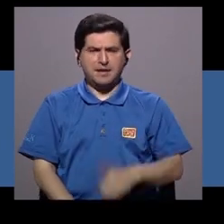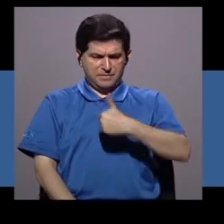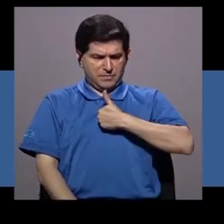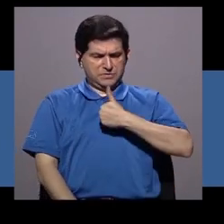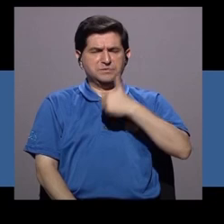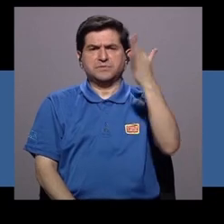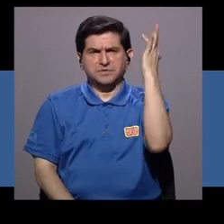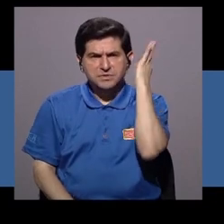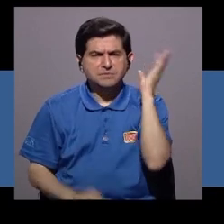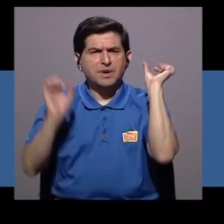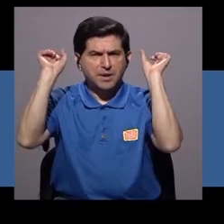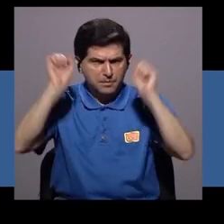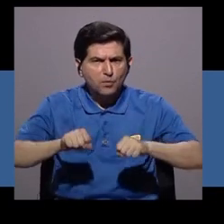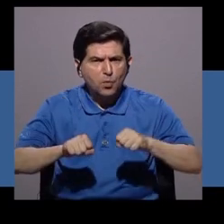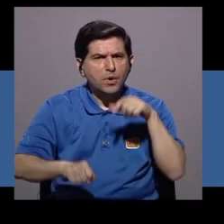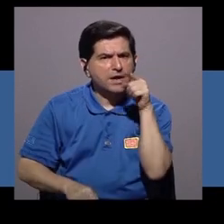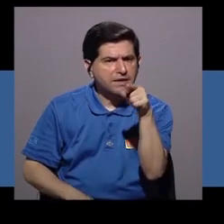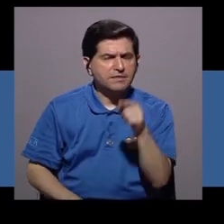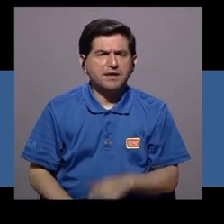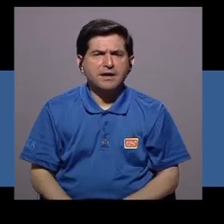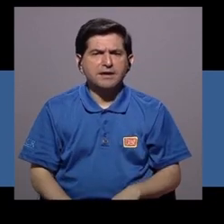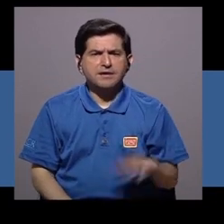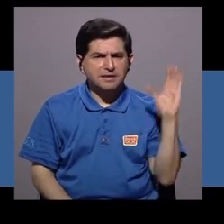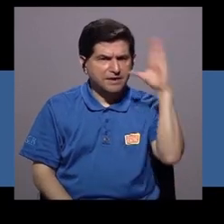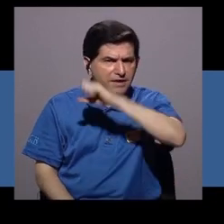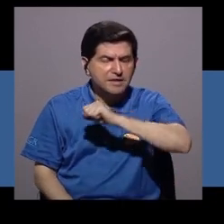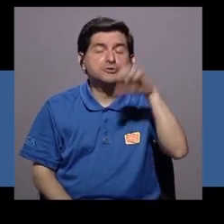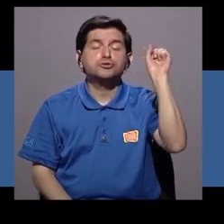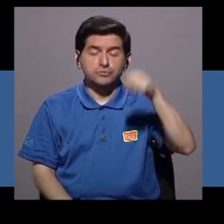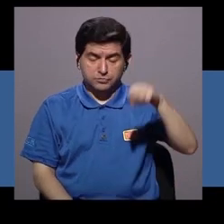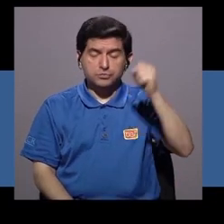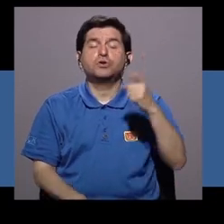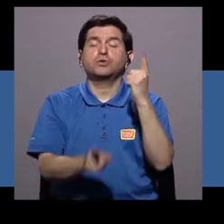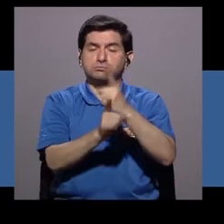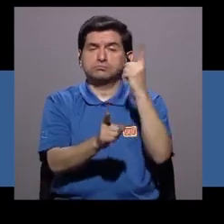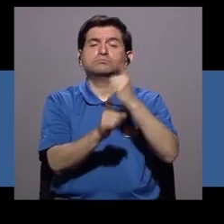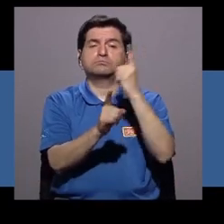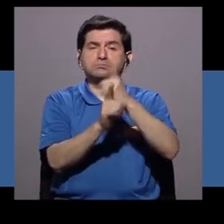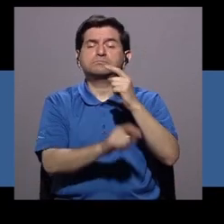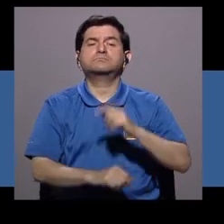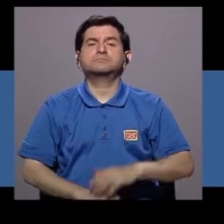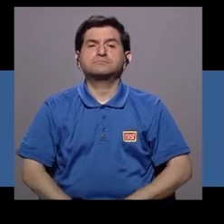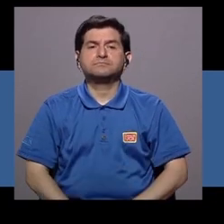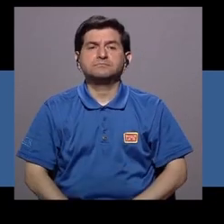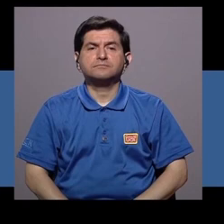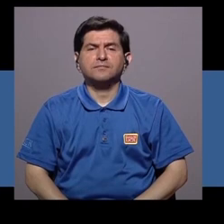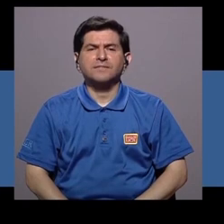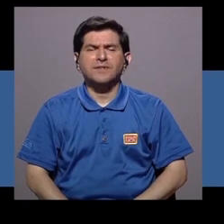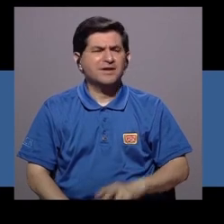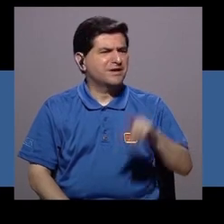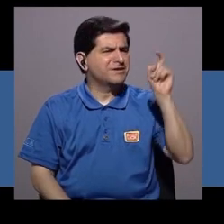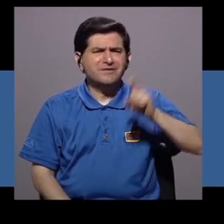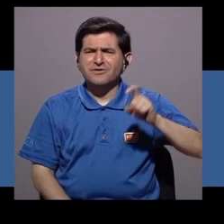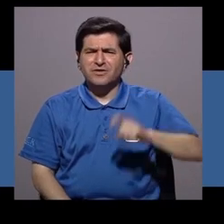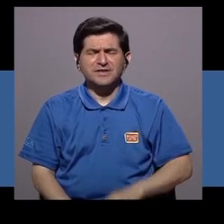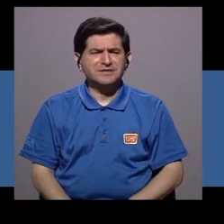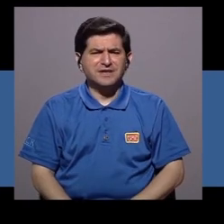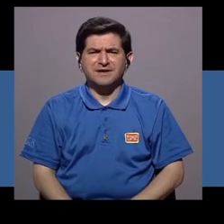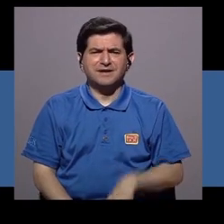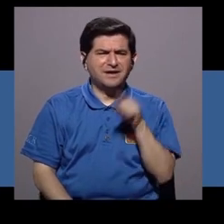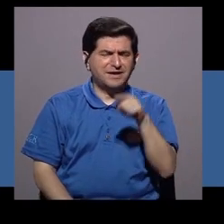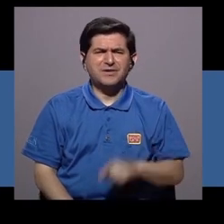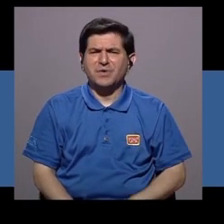por su cuenta ella solita, la mujer, lo puede percibir, distinguir. Exactamente, exactamente. No es